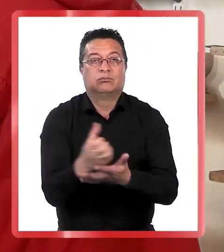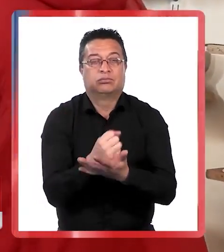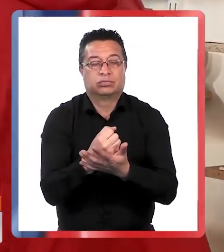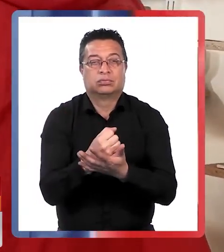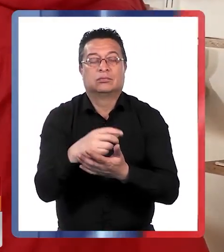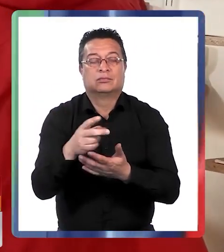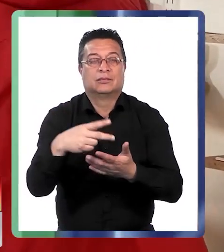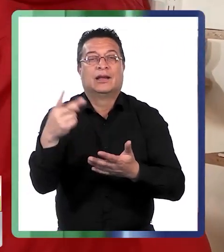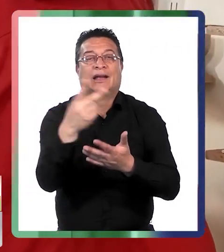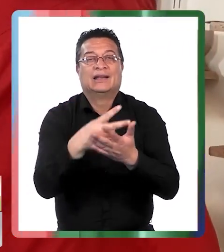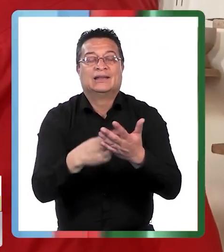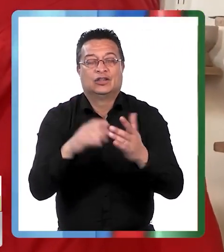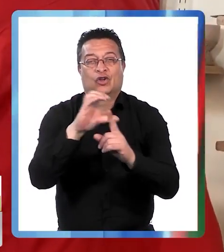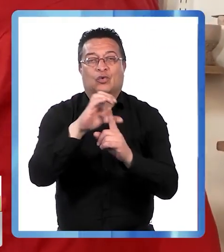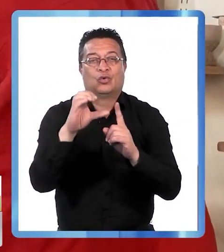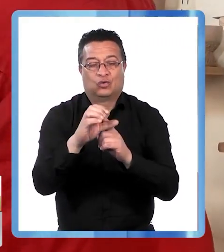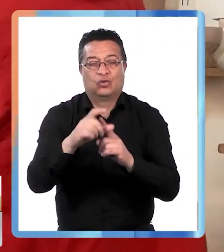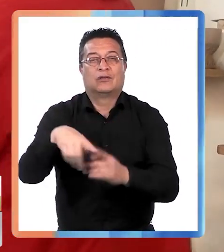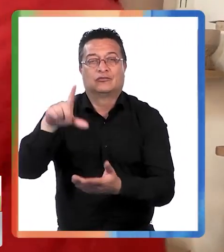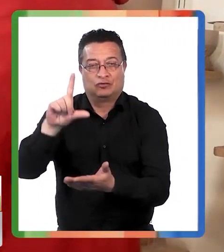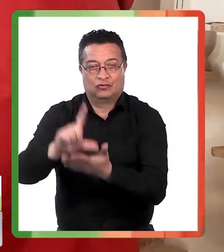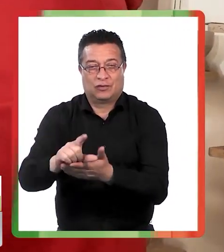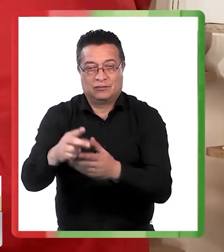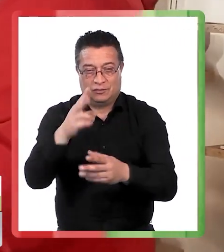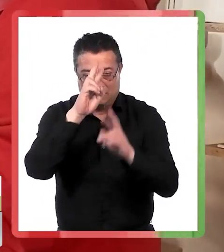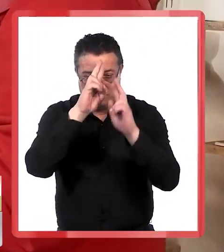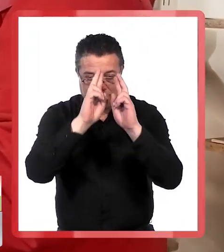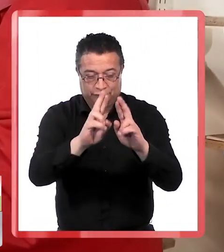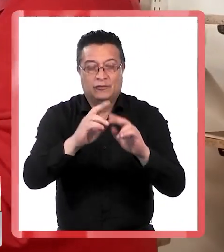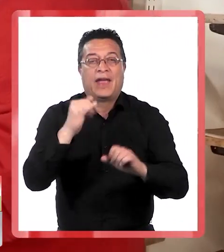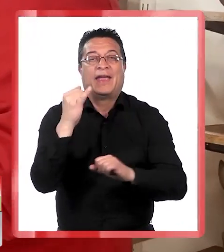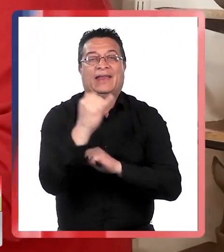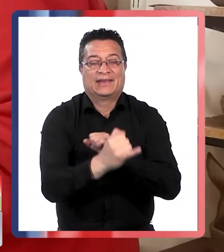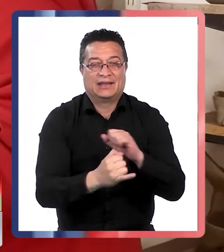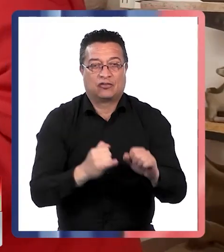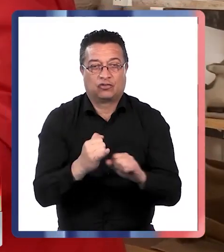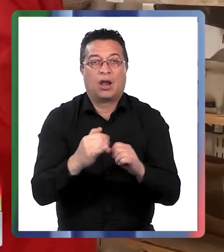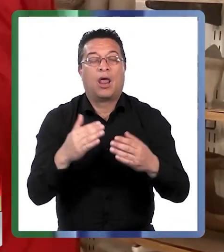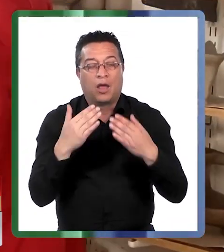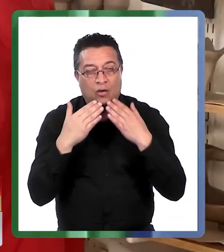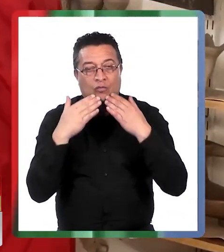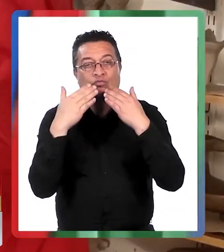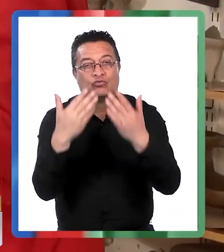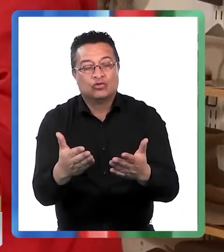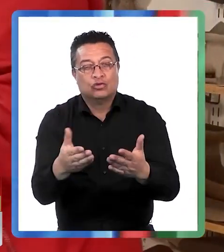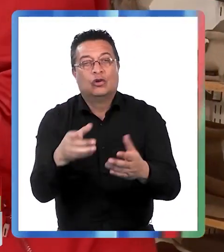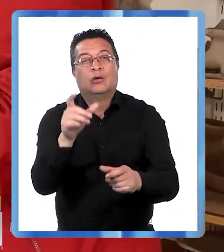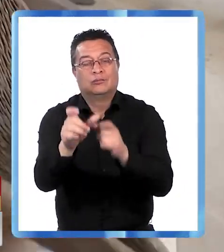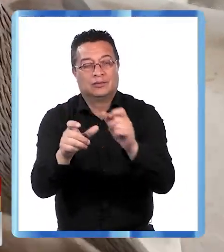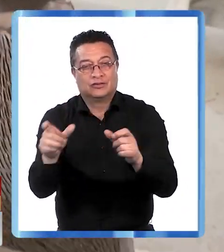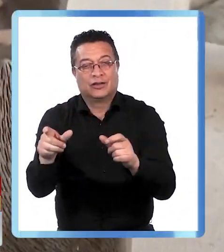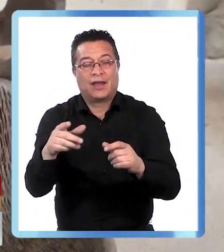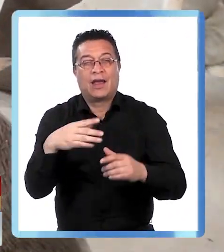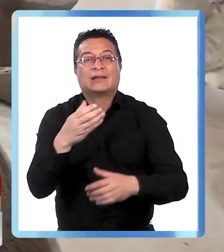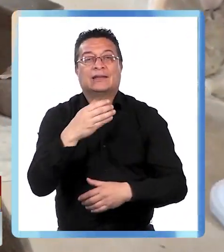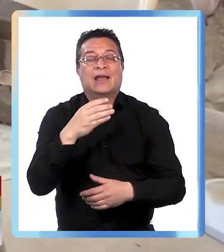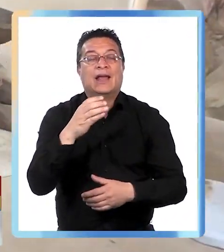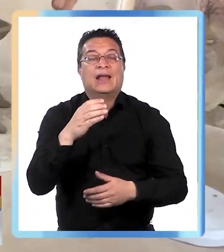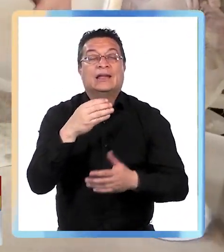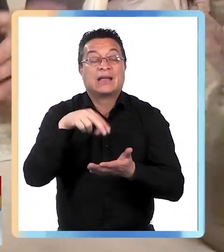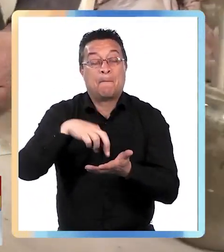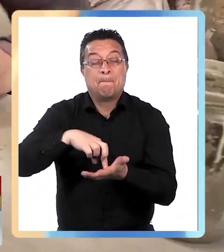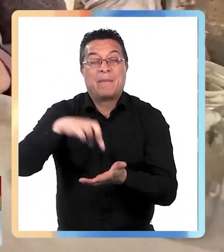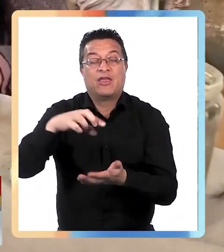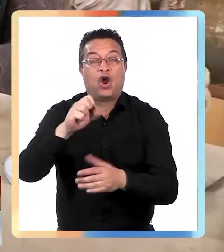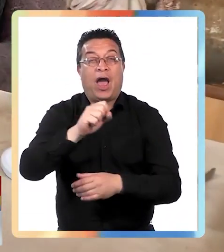Un logro para el arte y cultura de la zona con reconocimiento internacional fue otorgado a la artesana de San